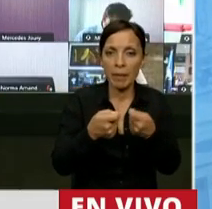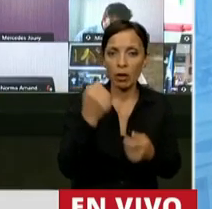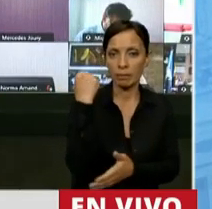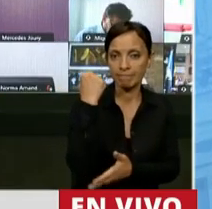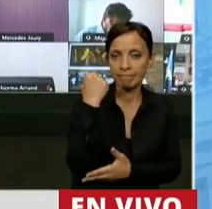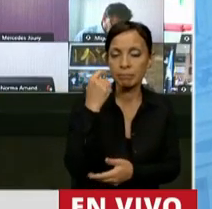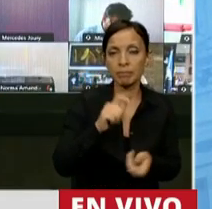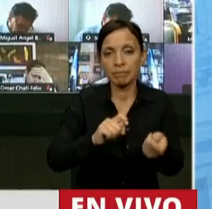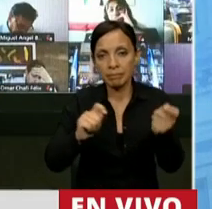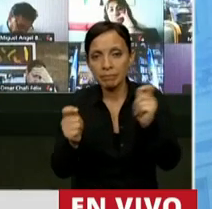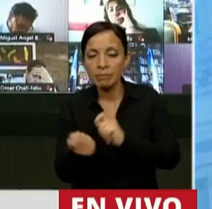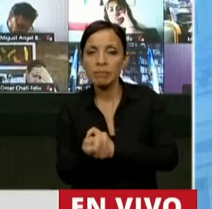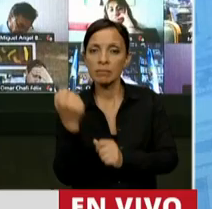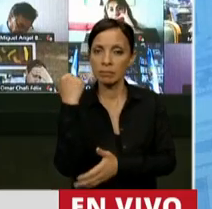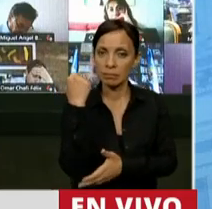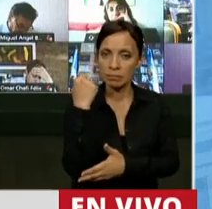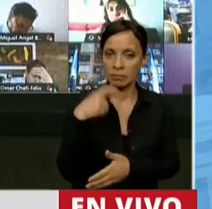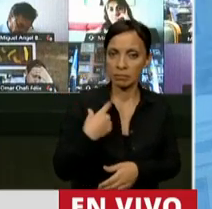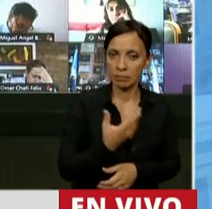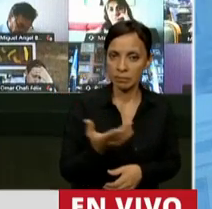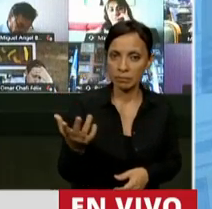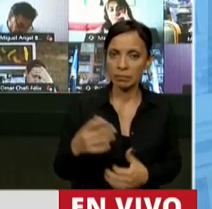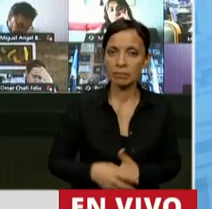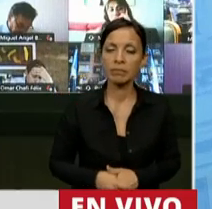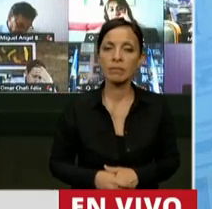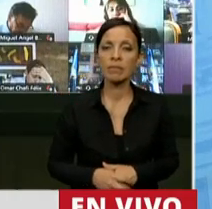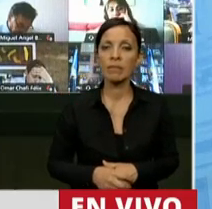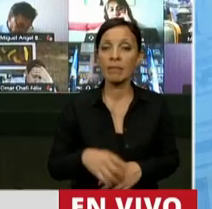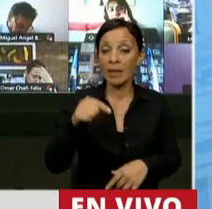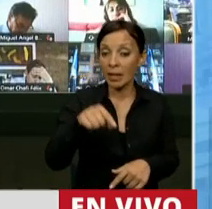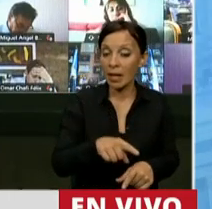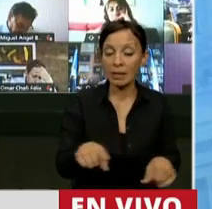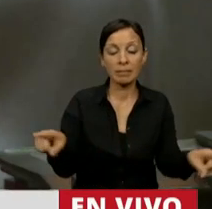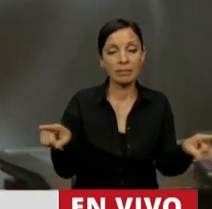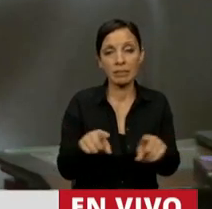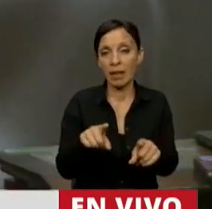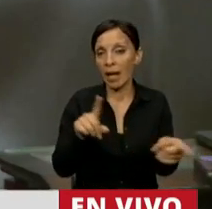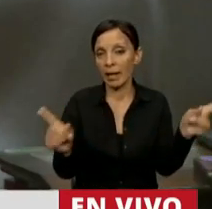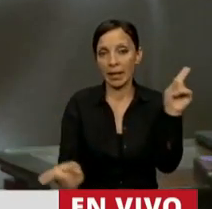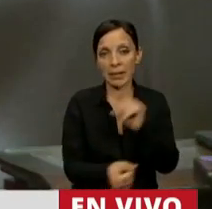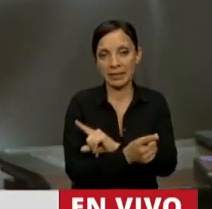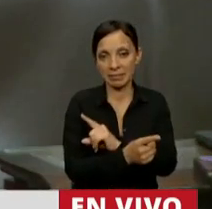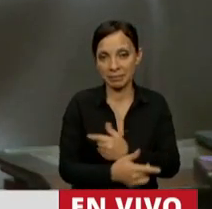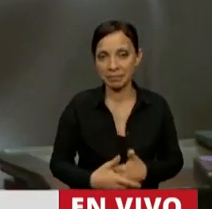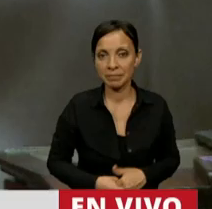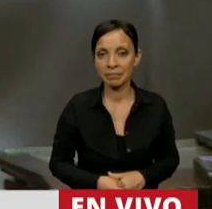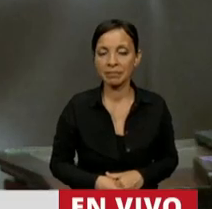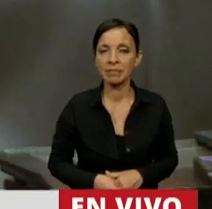transformaciones económicas y sociales. Acá con esto estamos haciendo exactamente lo contrario, exactamente.